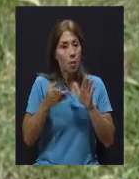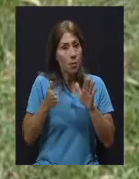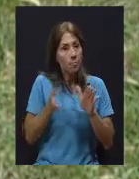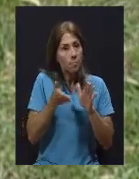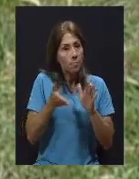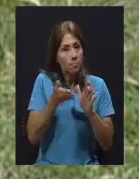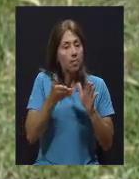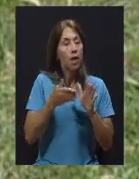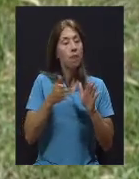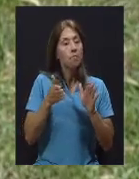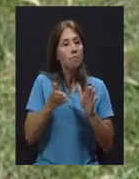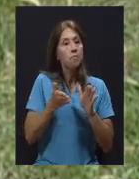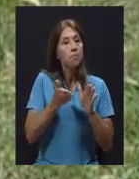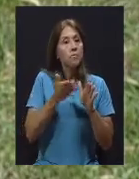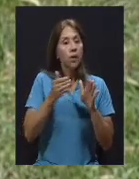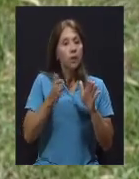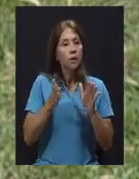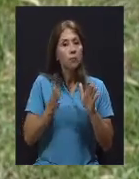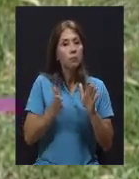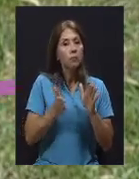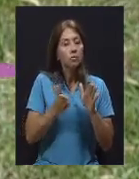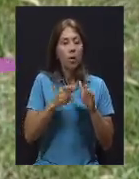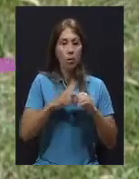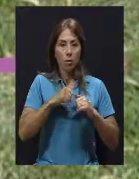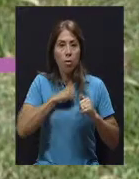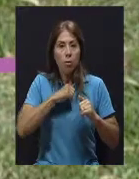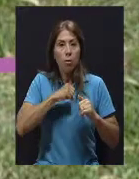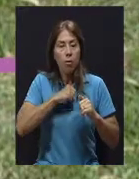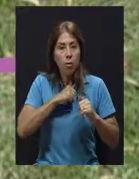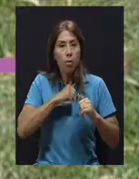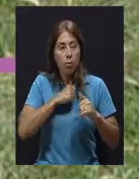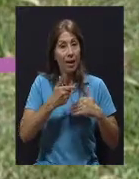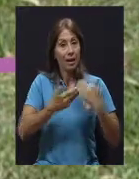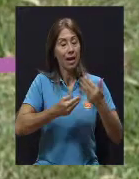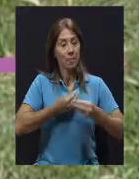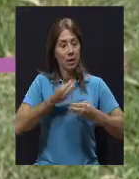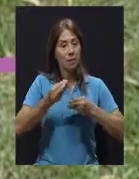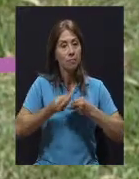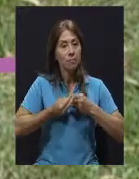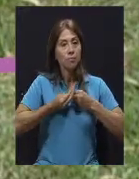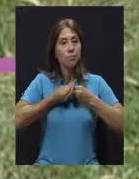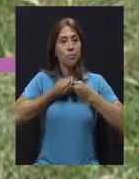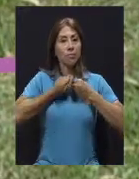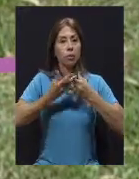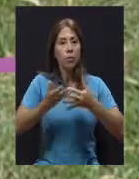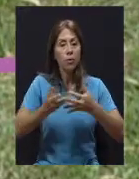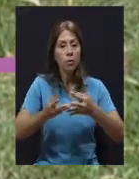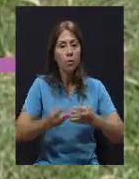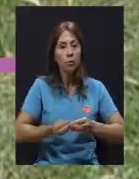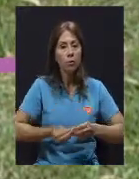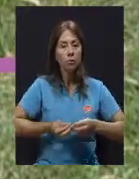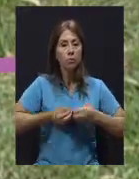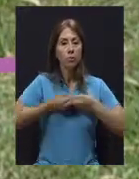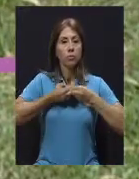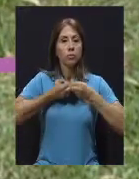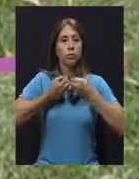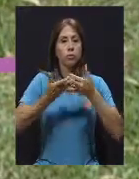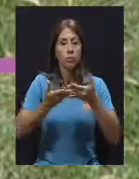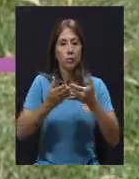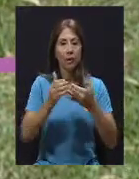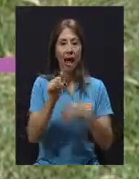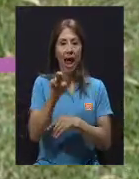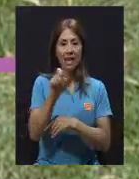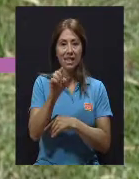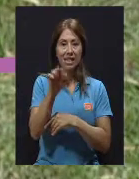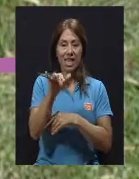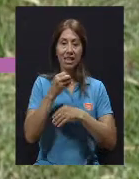toser fuerte, a que tenga respiraciones profundas para que exhale bastante y bote esa anestesia que tiene.